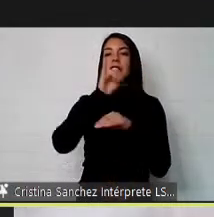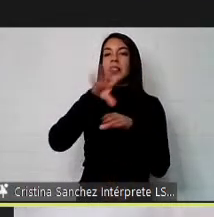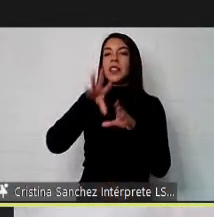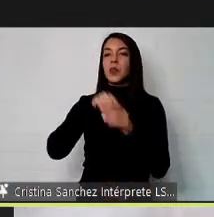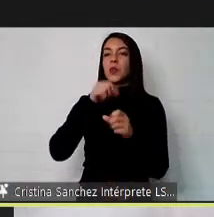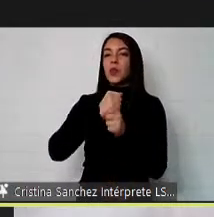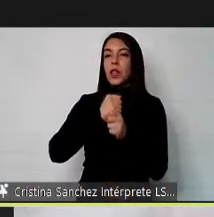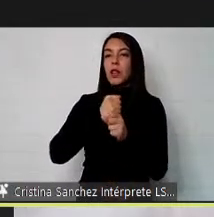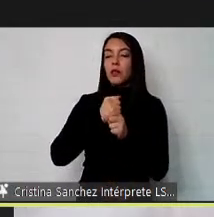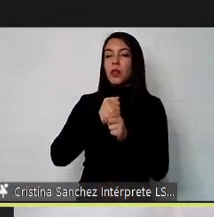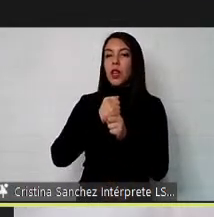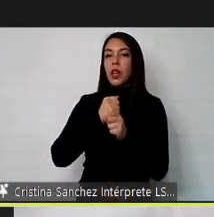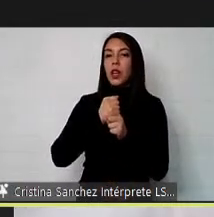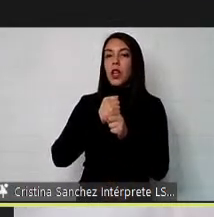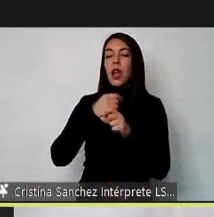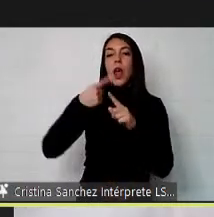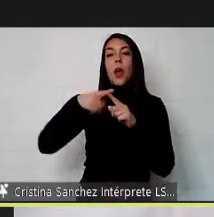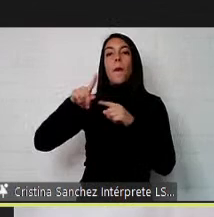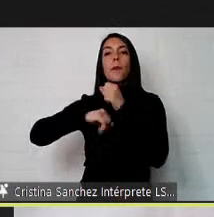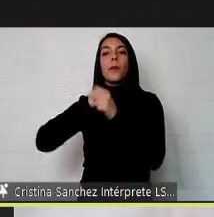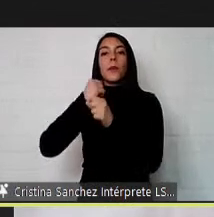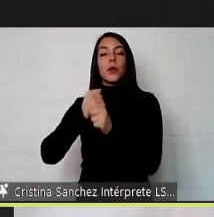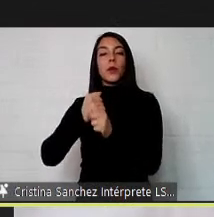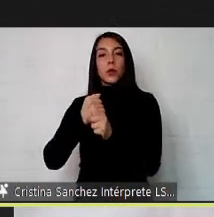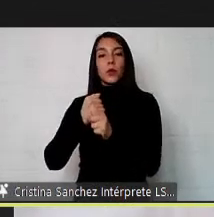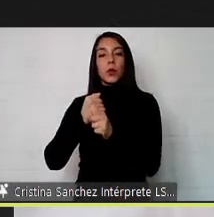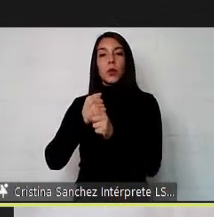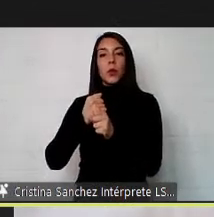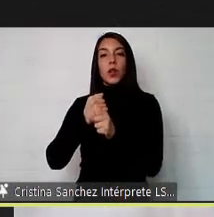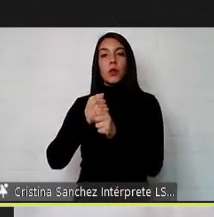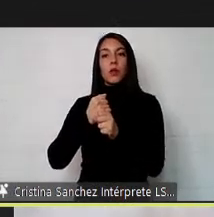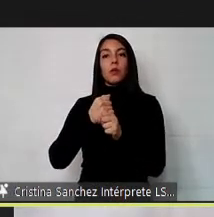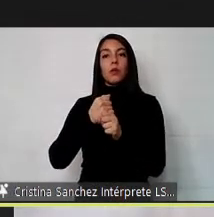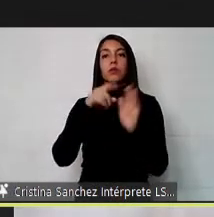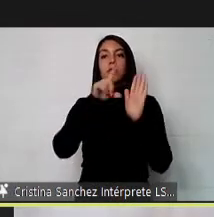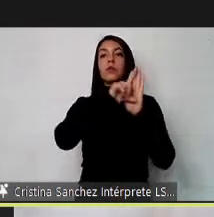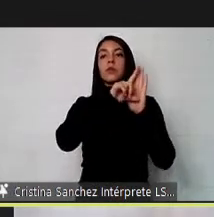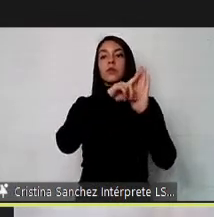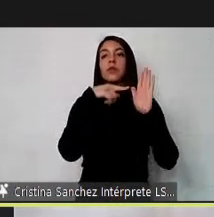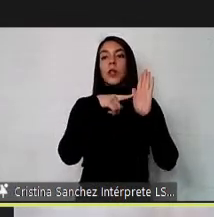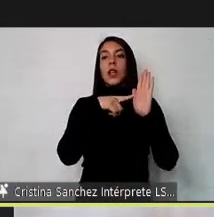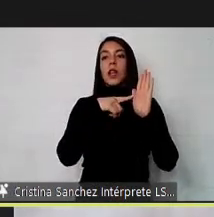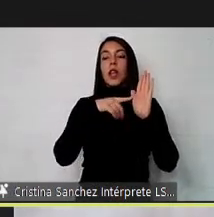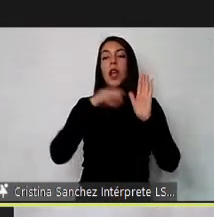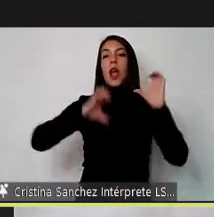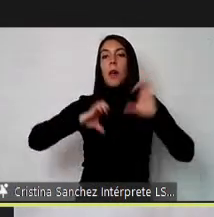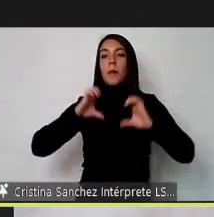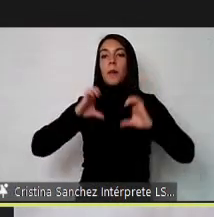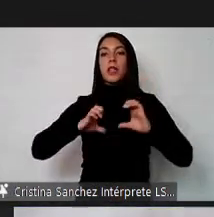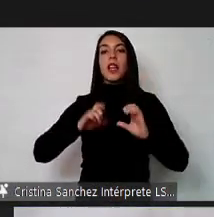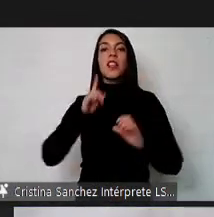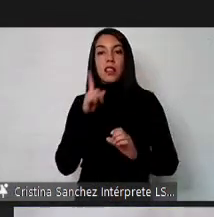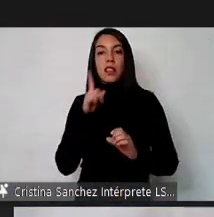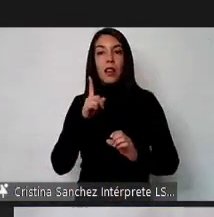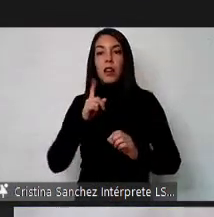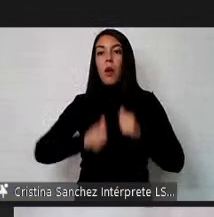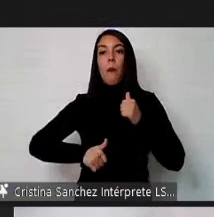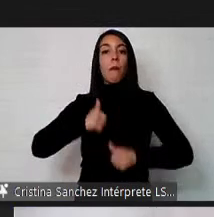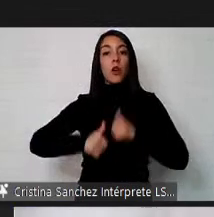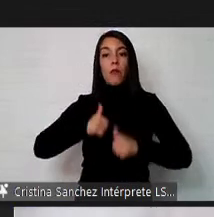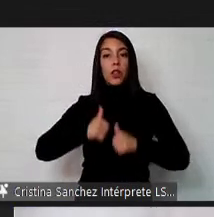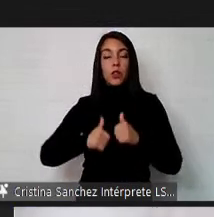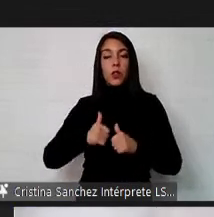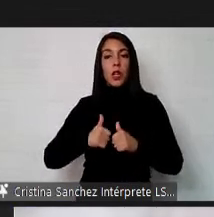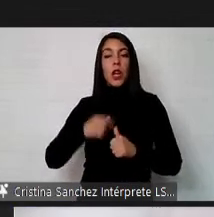es que a partir del próximo año va a estar regido que las empresas tienen que contar con un profesional que tenga